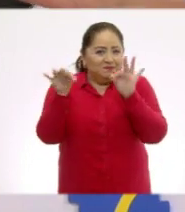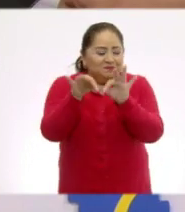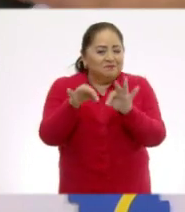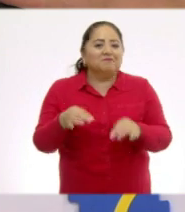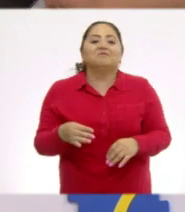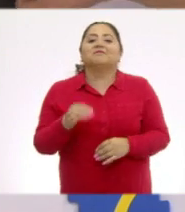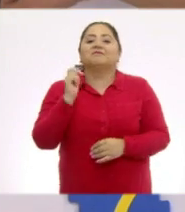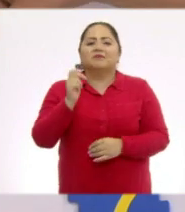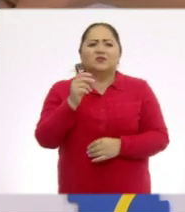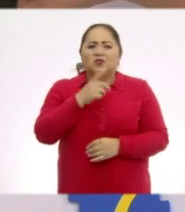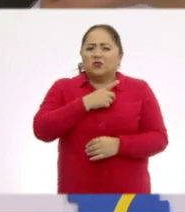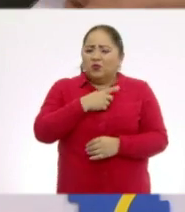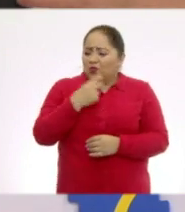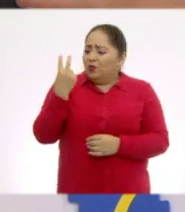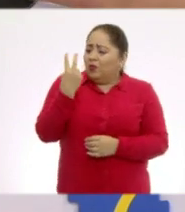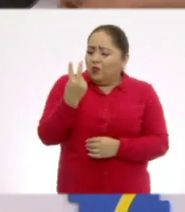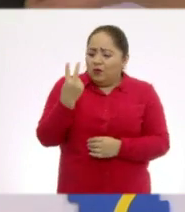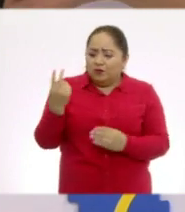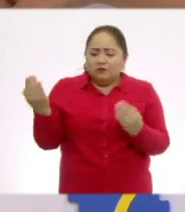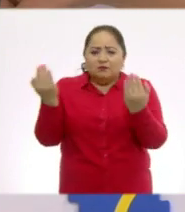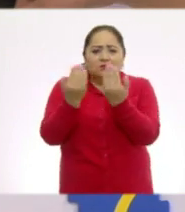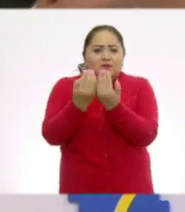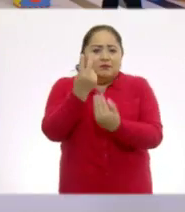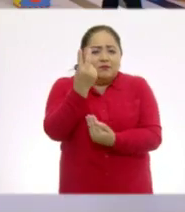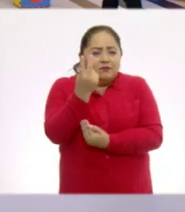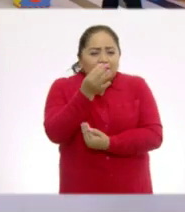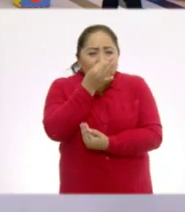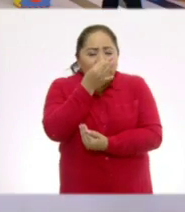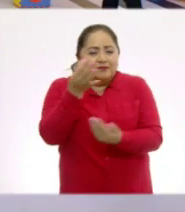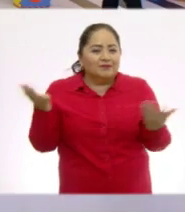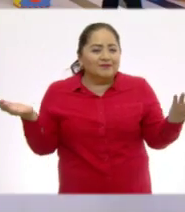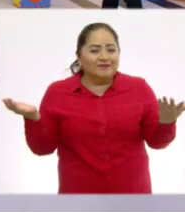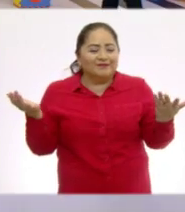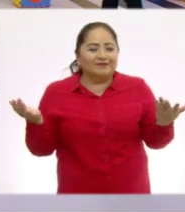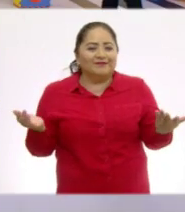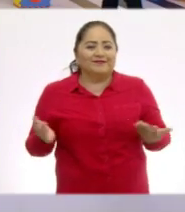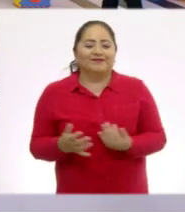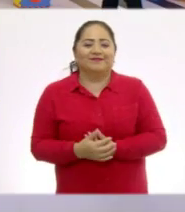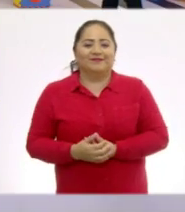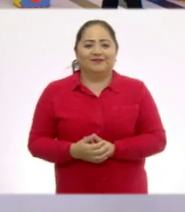lo logramos con solo dos. Con solo dos piezas.